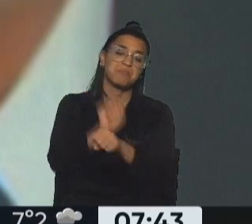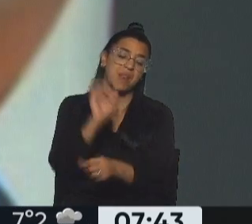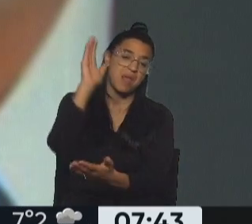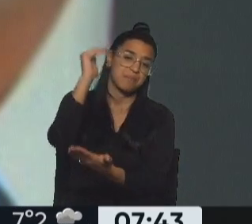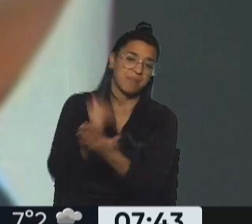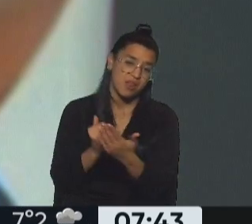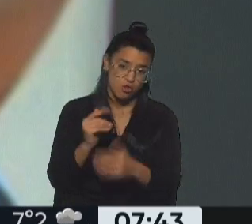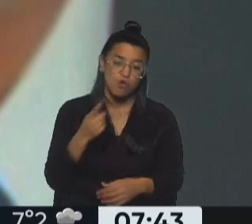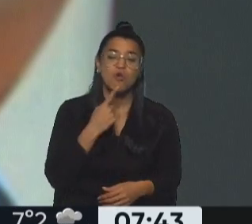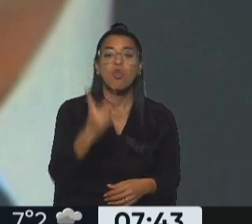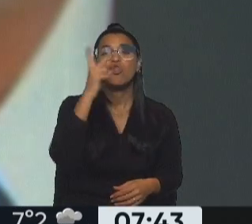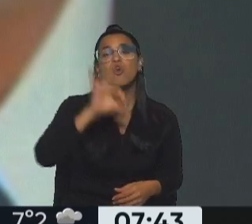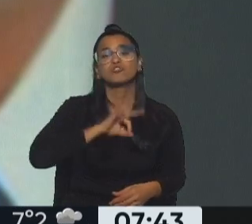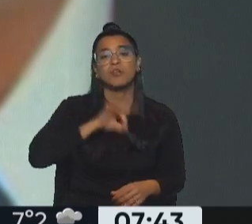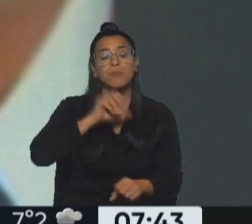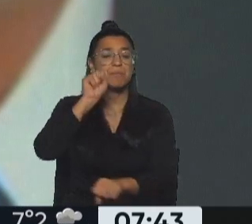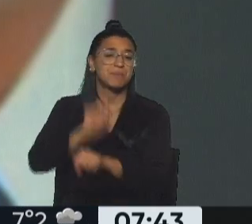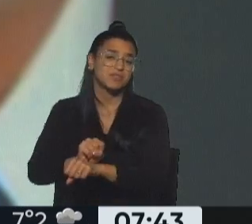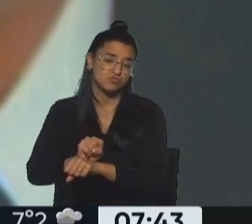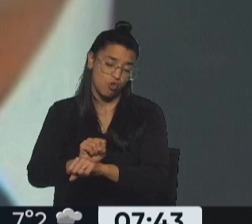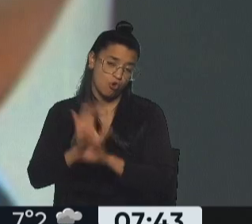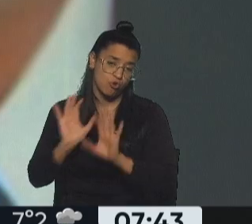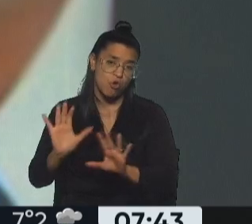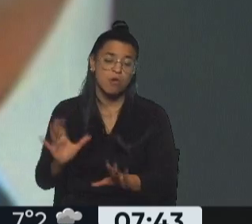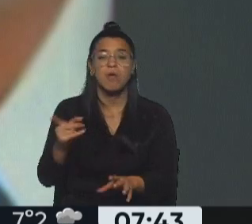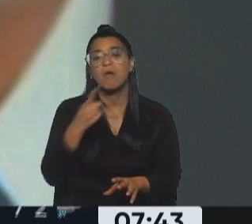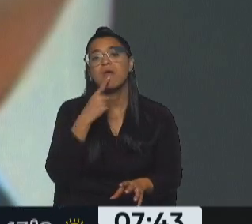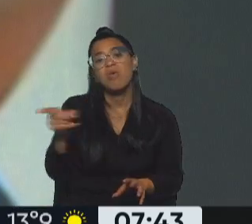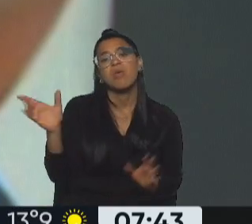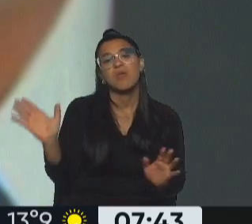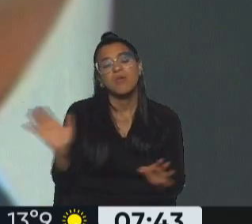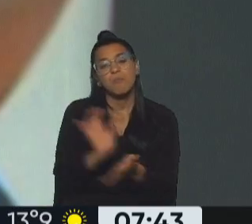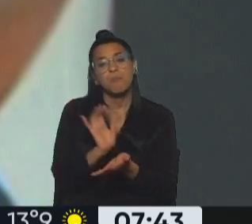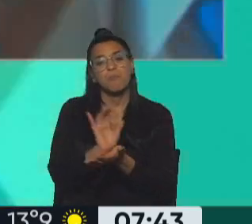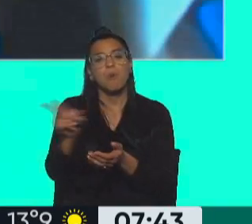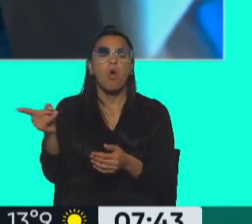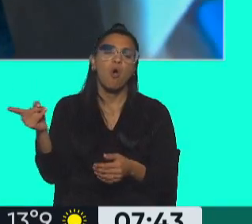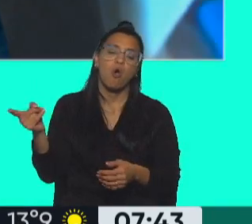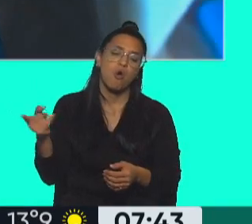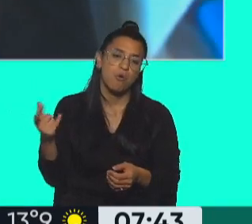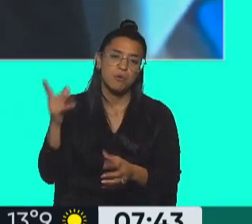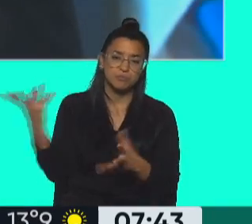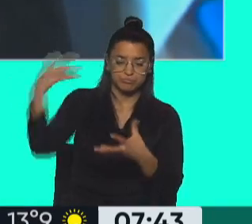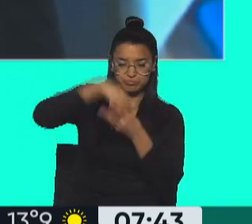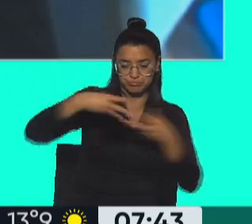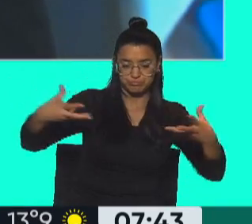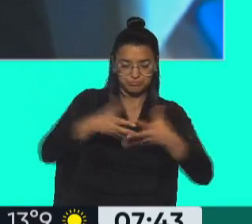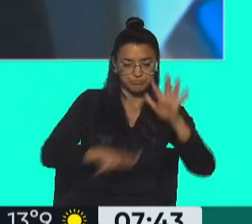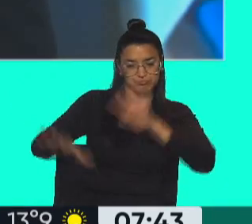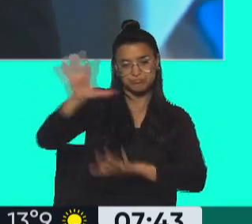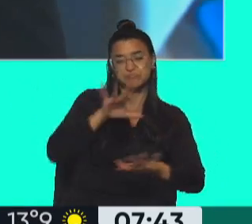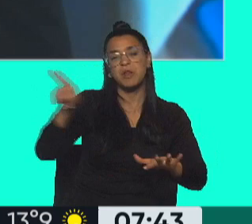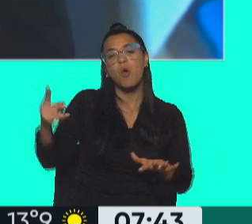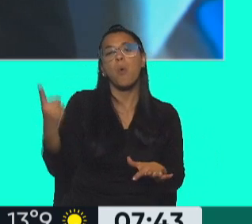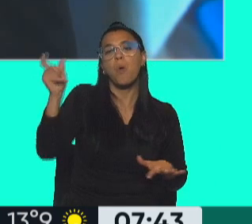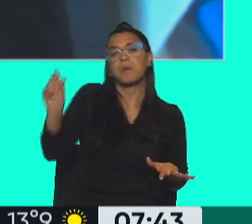imputados. Pidieron dos años de presión en suspenso. Lo consideran una pieza menor de ese supuesto engranaje